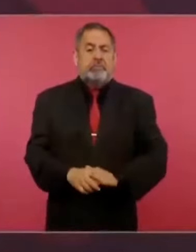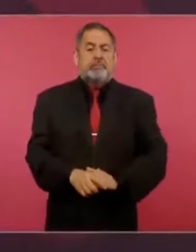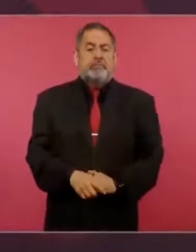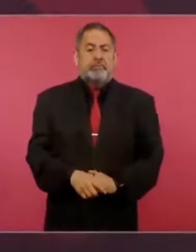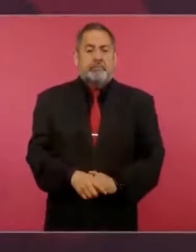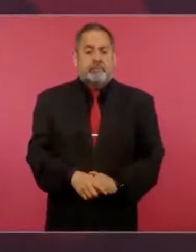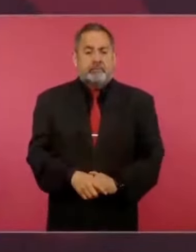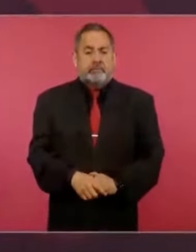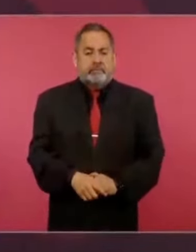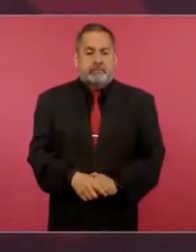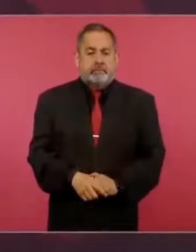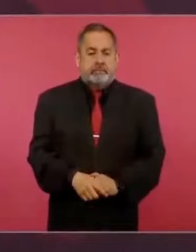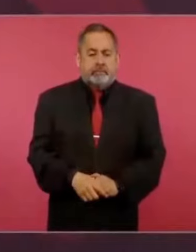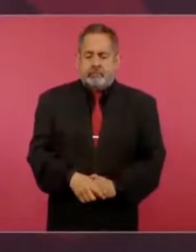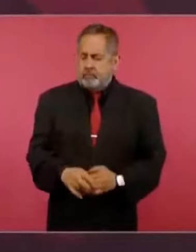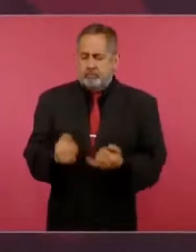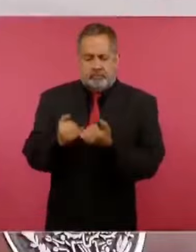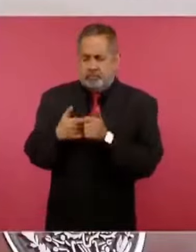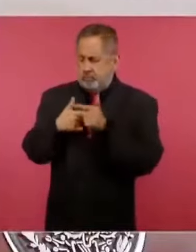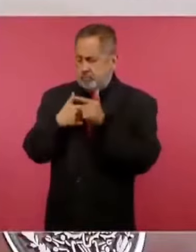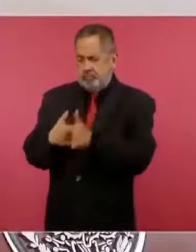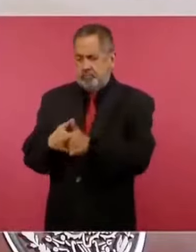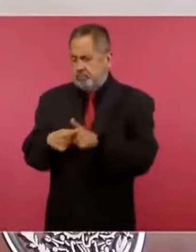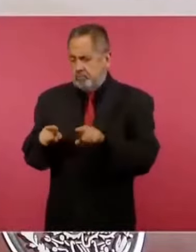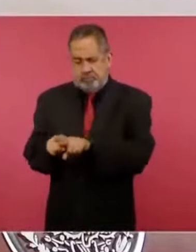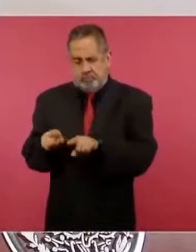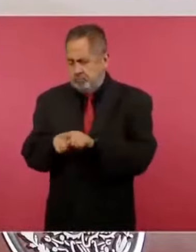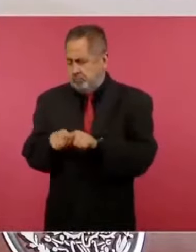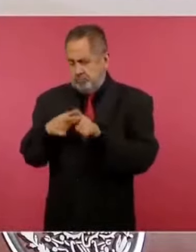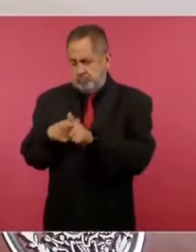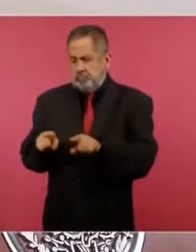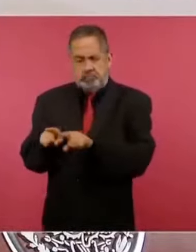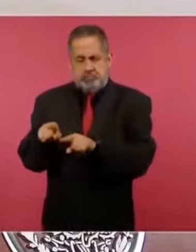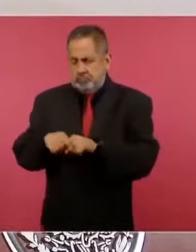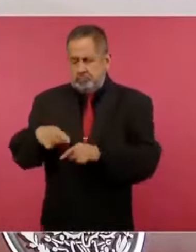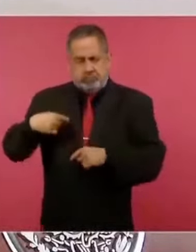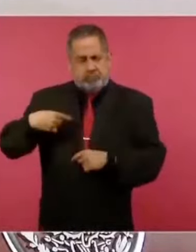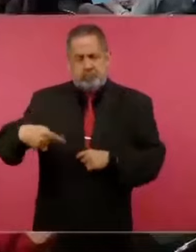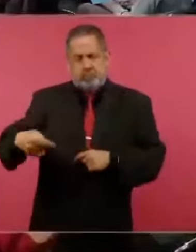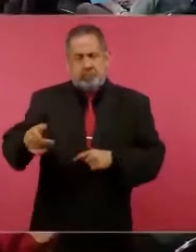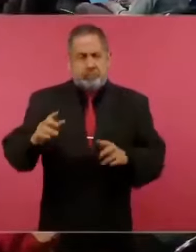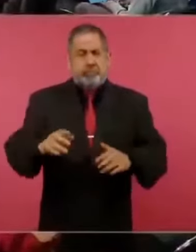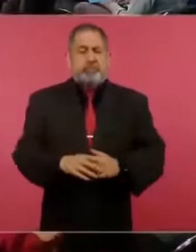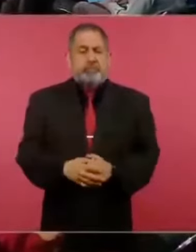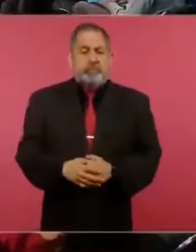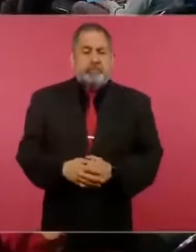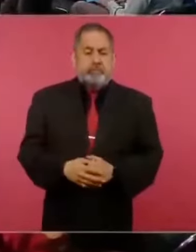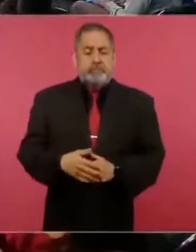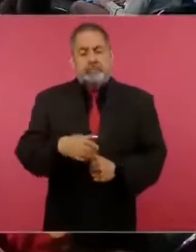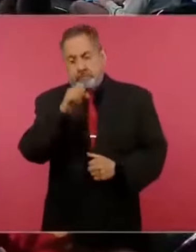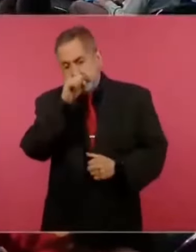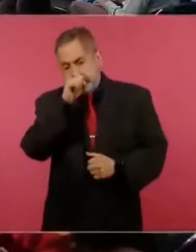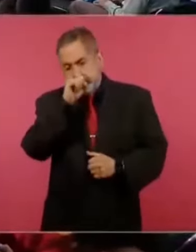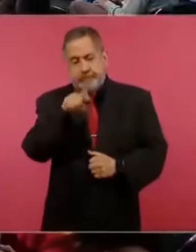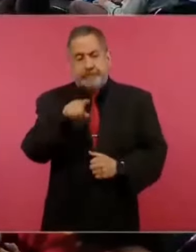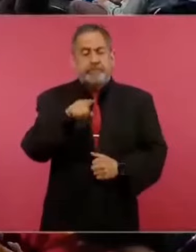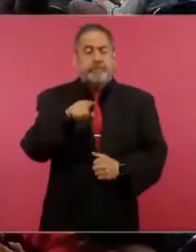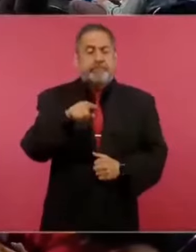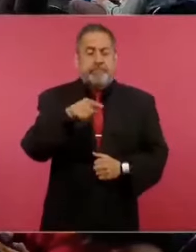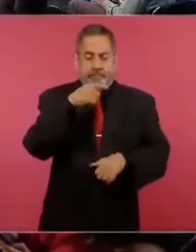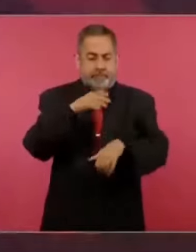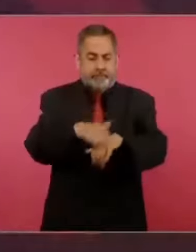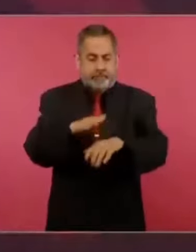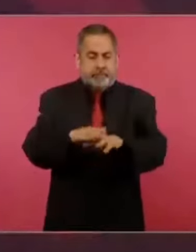Y para después que cross, filtración. Y el que